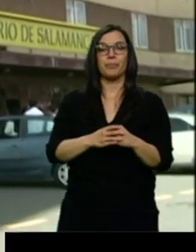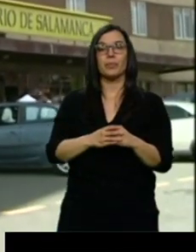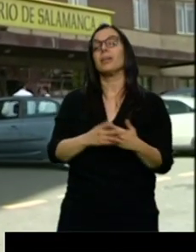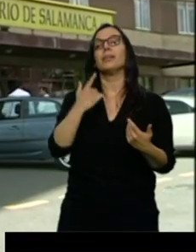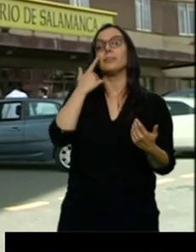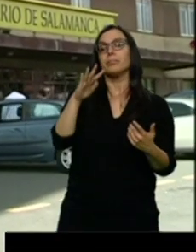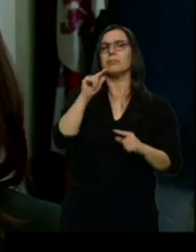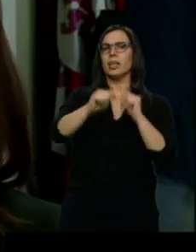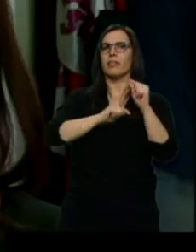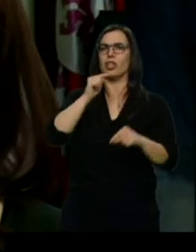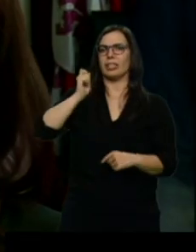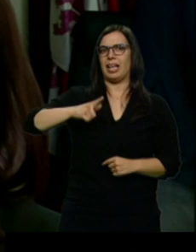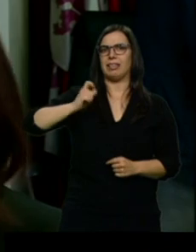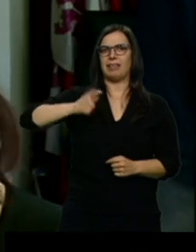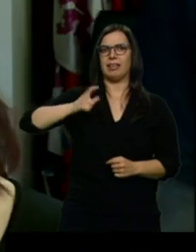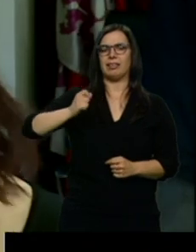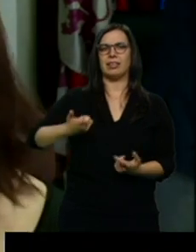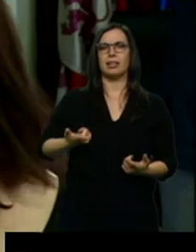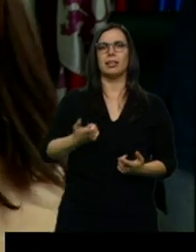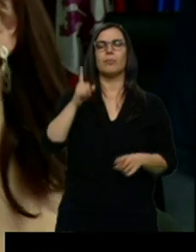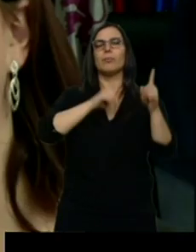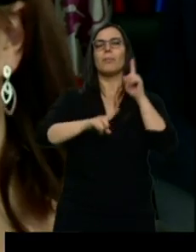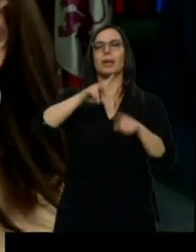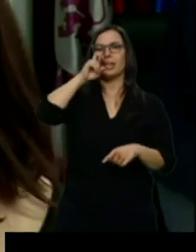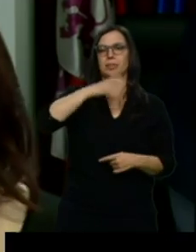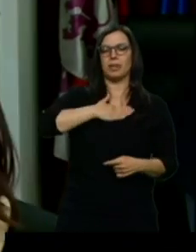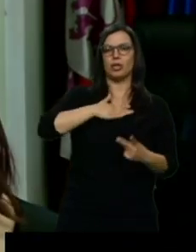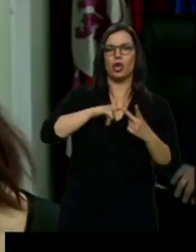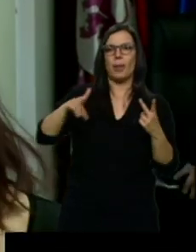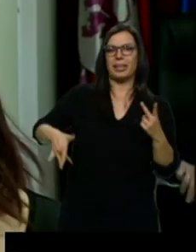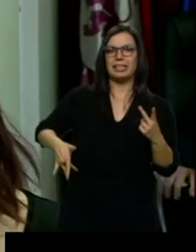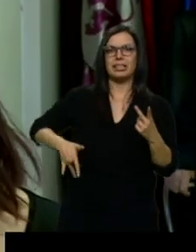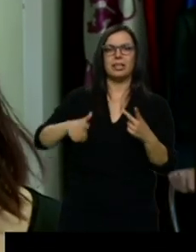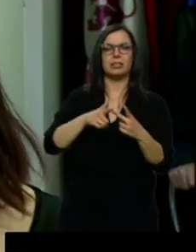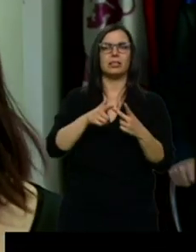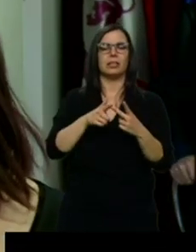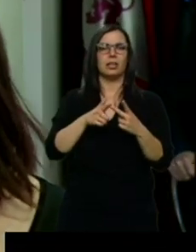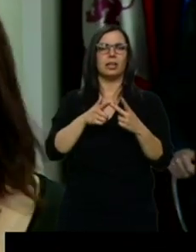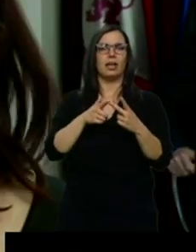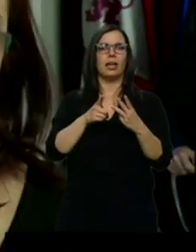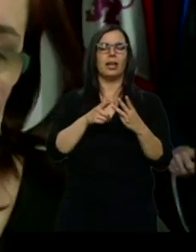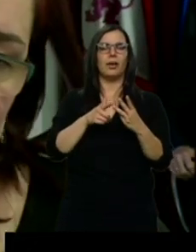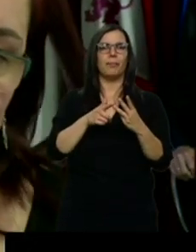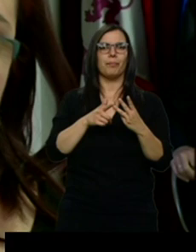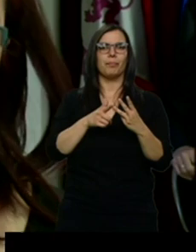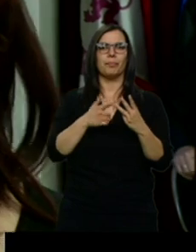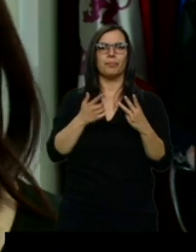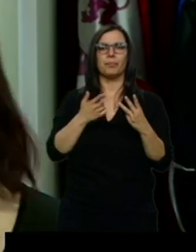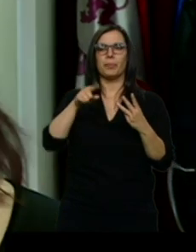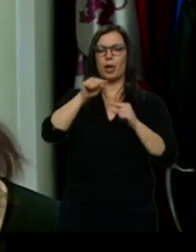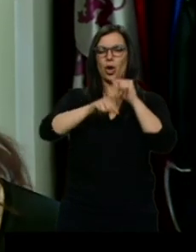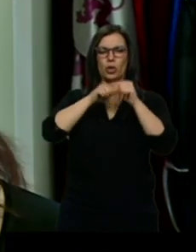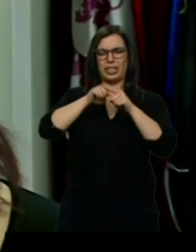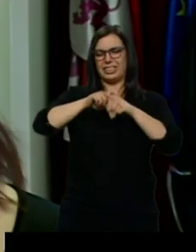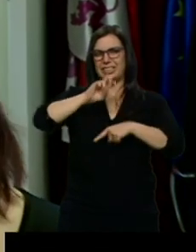que se detectan. A nivel respiratorio, de la propia hepatitis, a nivel de contagios de todo tipo, son